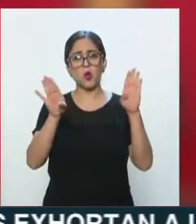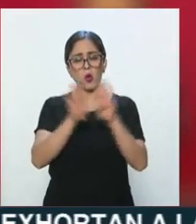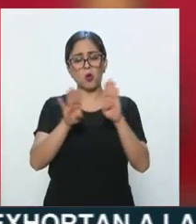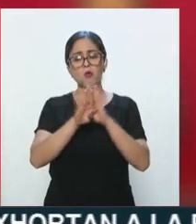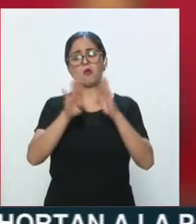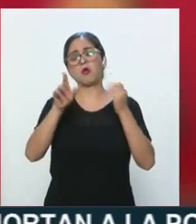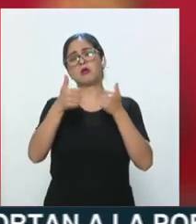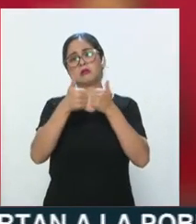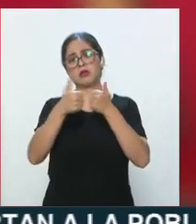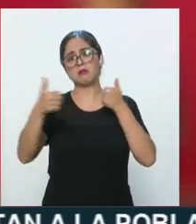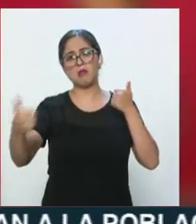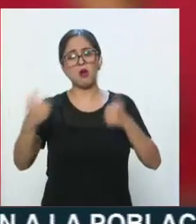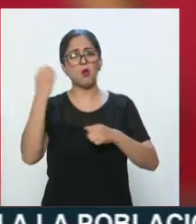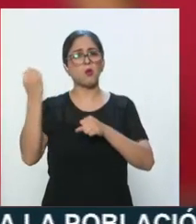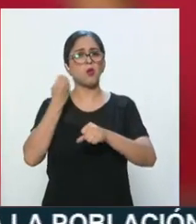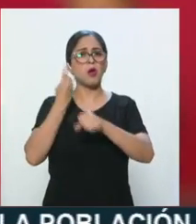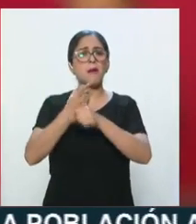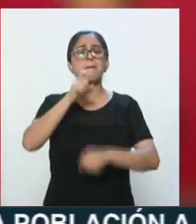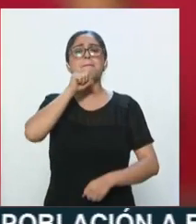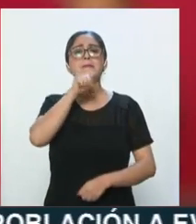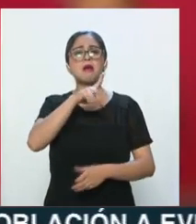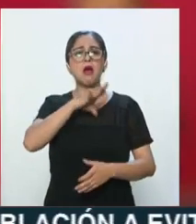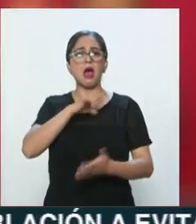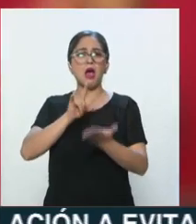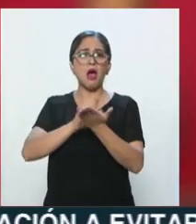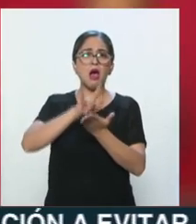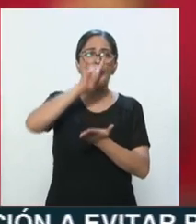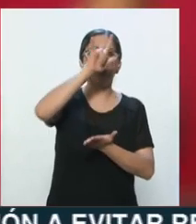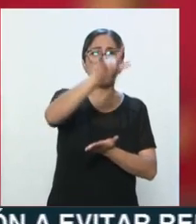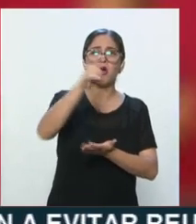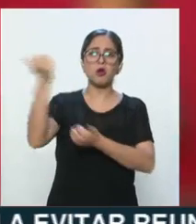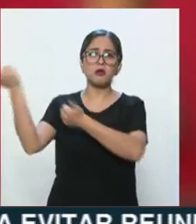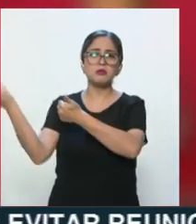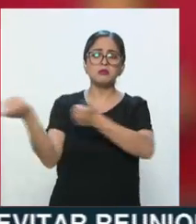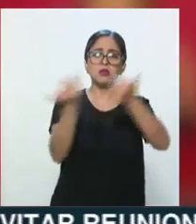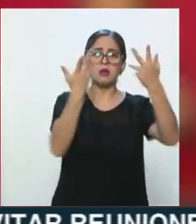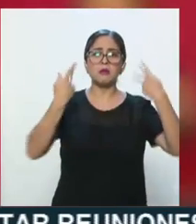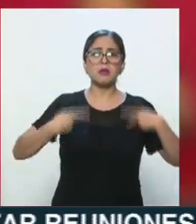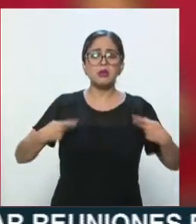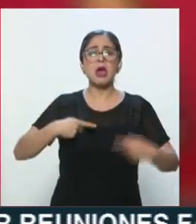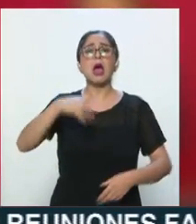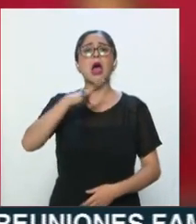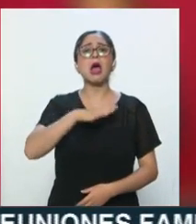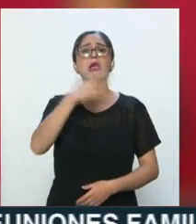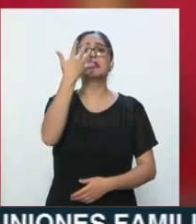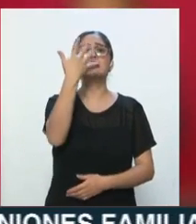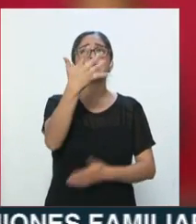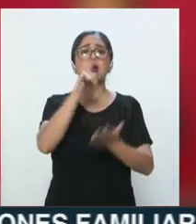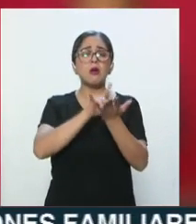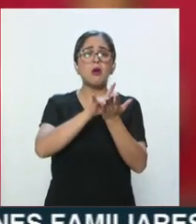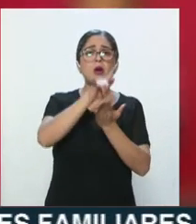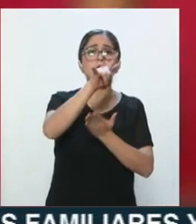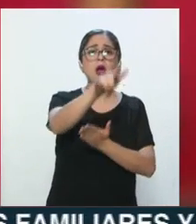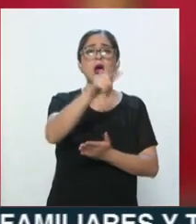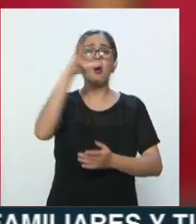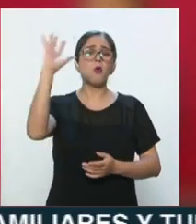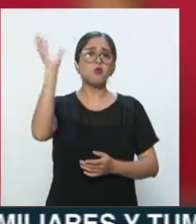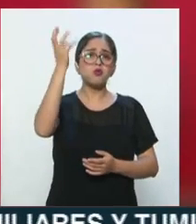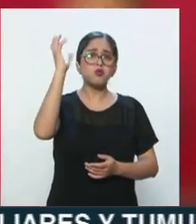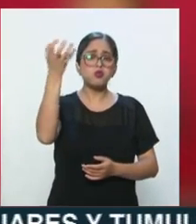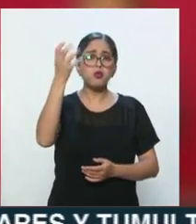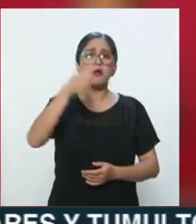aviones que se dedican al traslado de personal. Tenemos cinco aviones de ambulancias aéreas que tienen